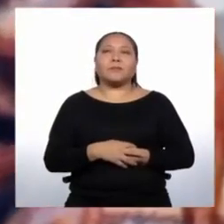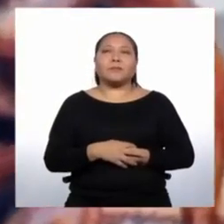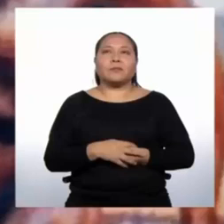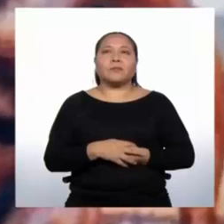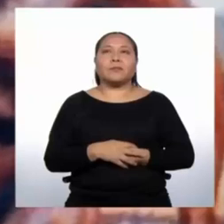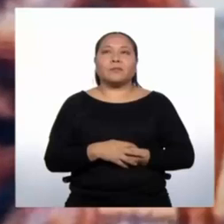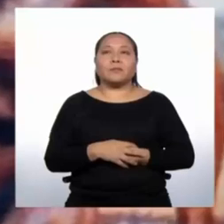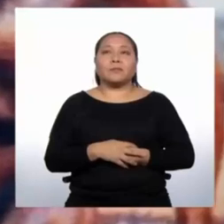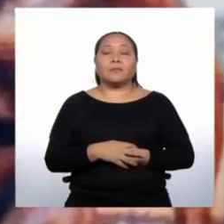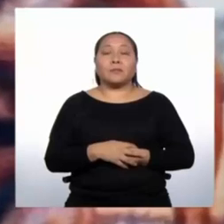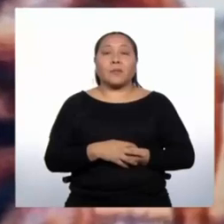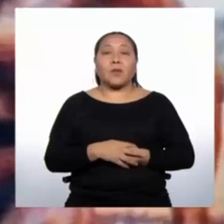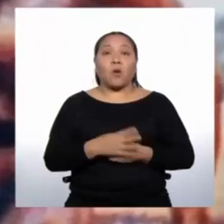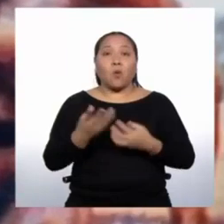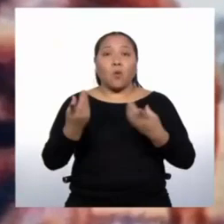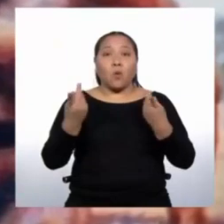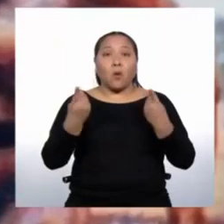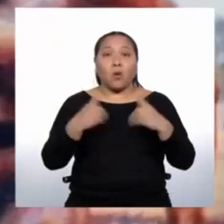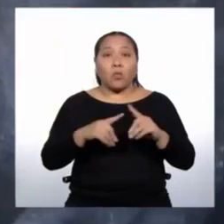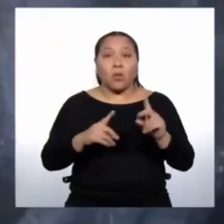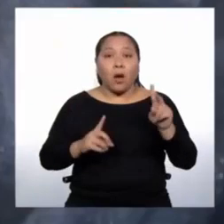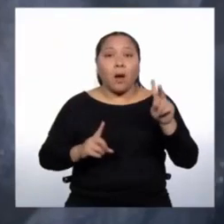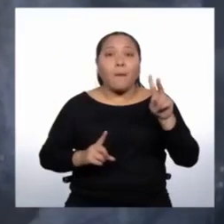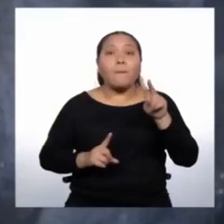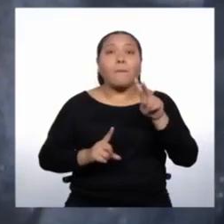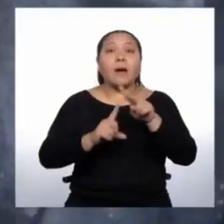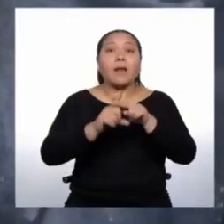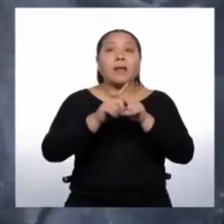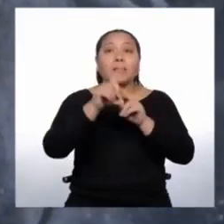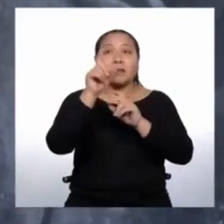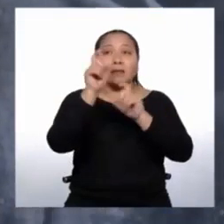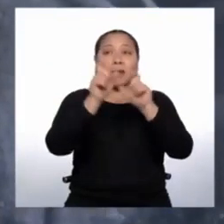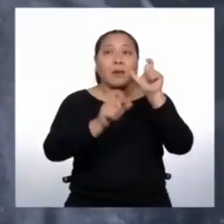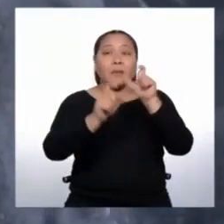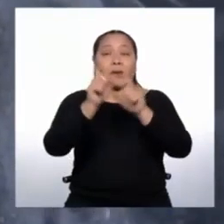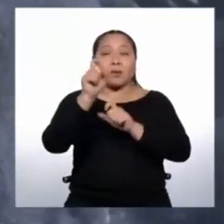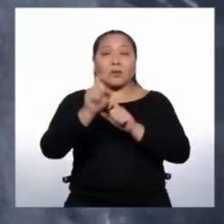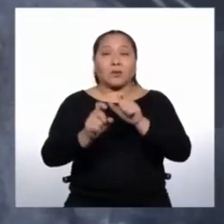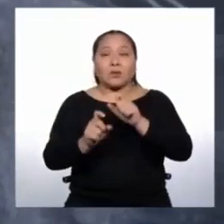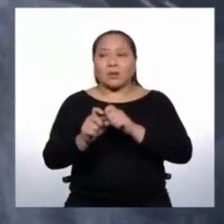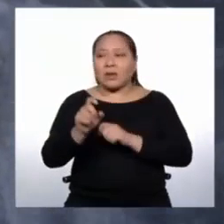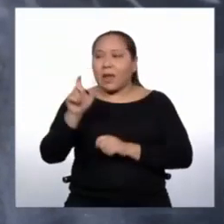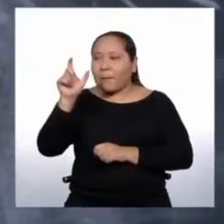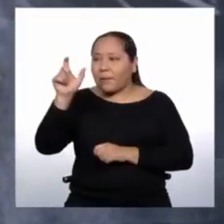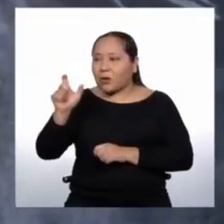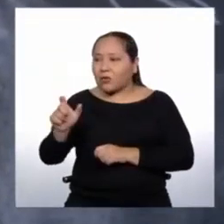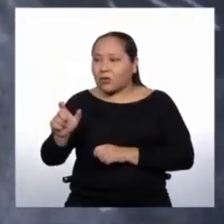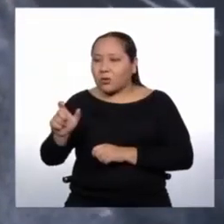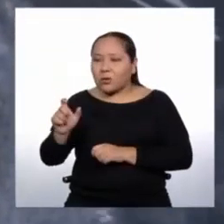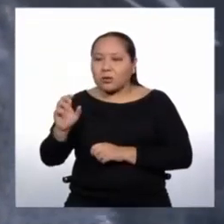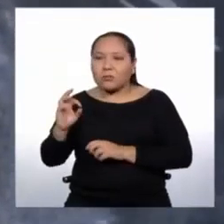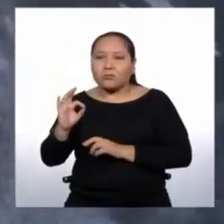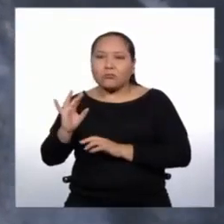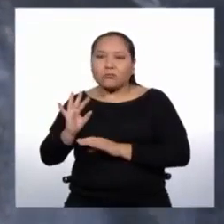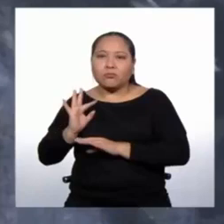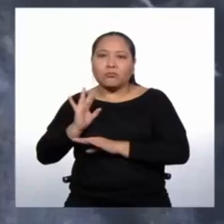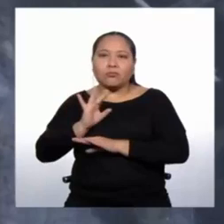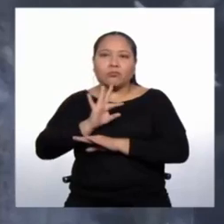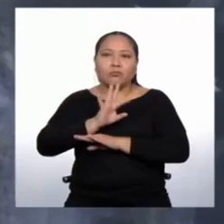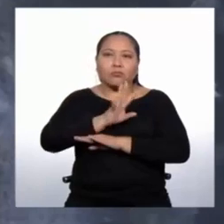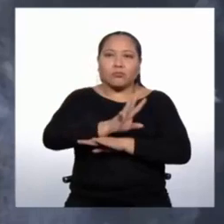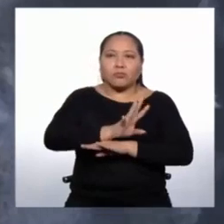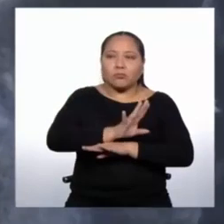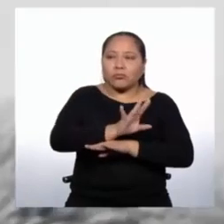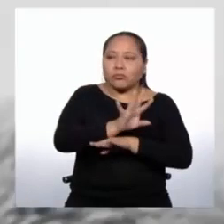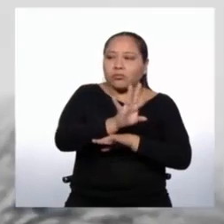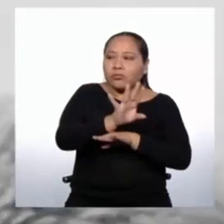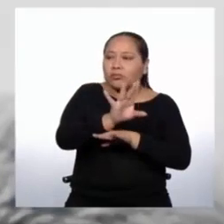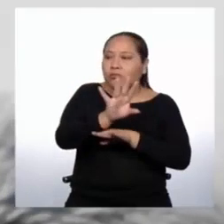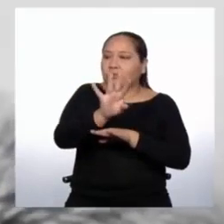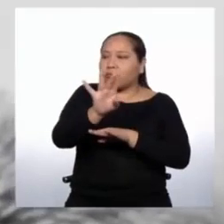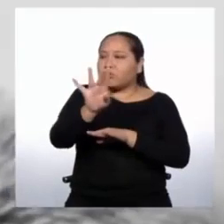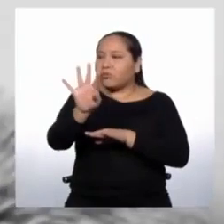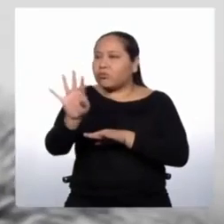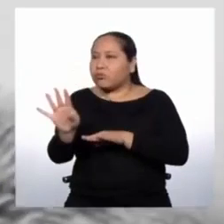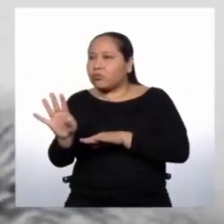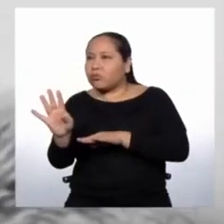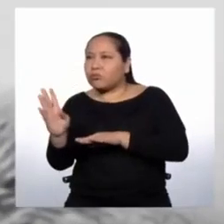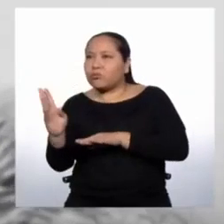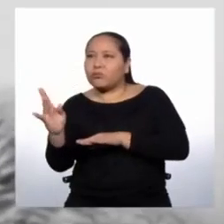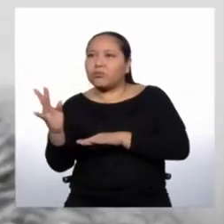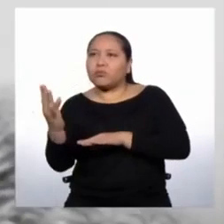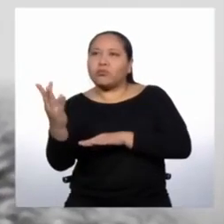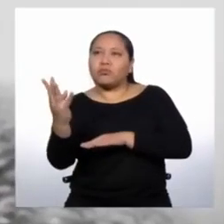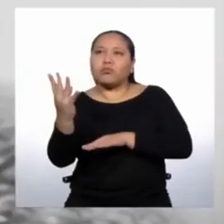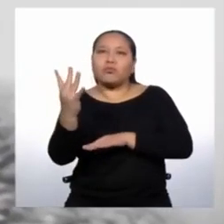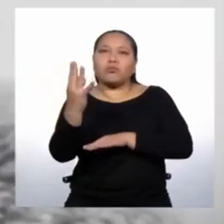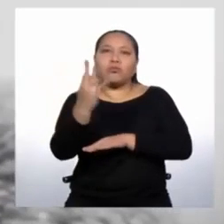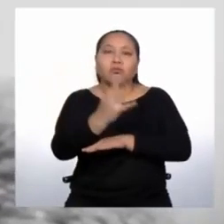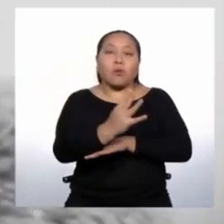Desde el origen de la humanidad, el ser humano se ha trasladado de un lugar a otro del globo en busca de mejores